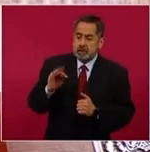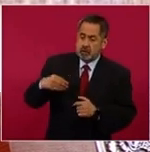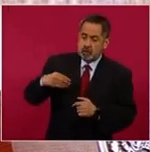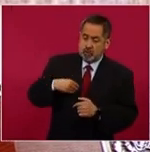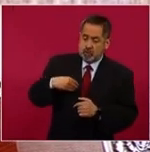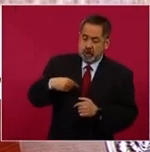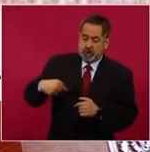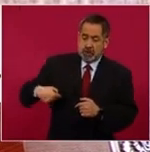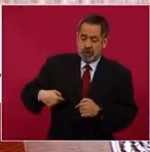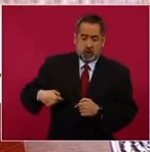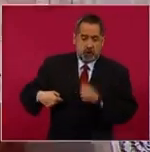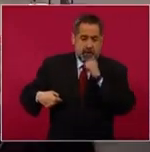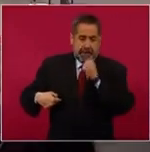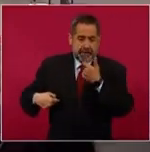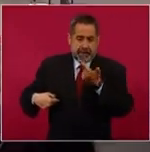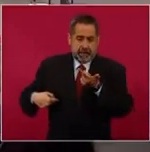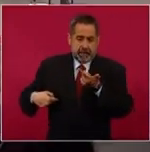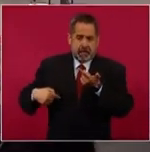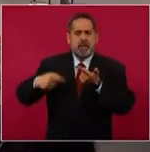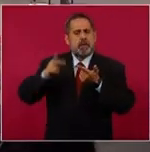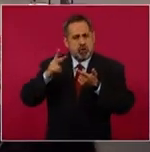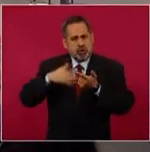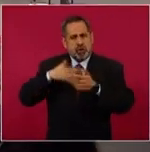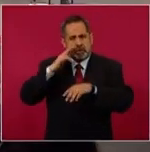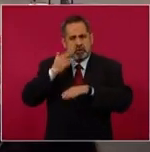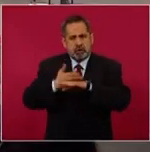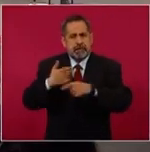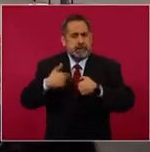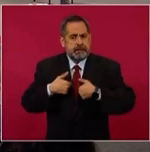pero soy responsable